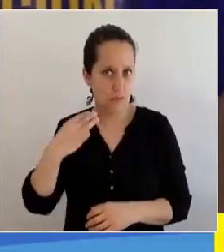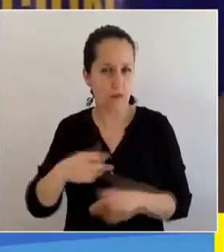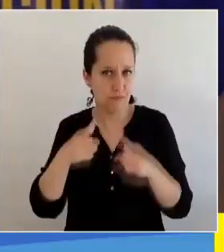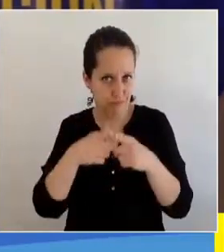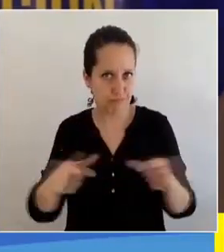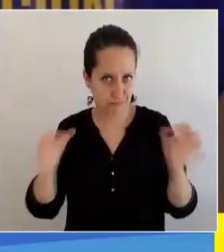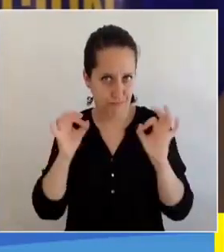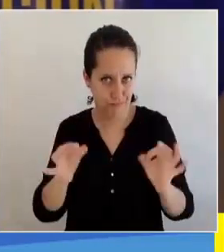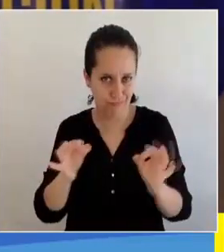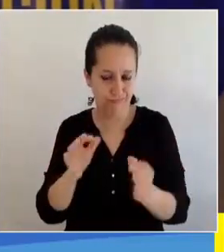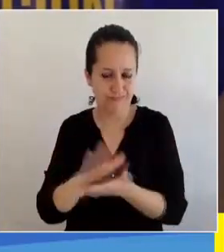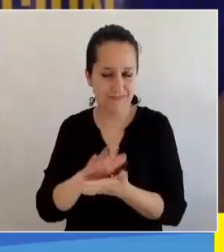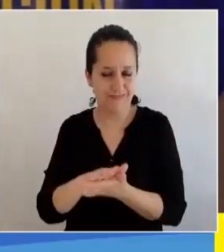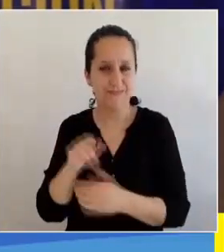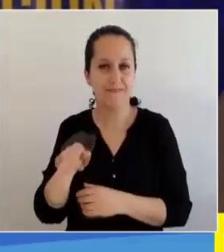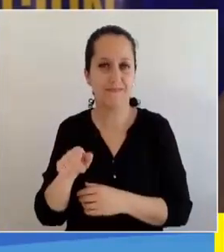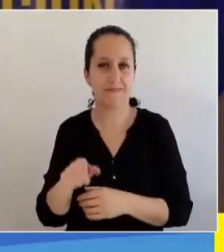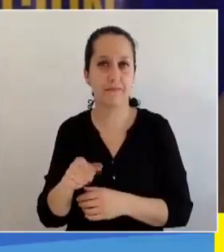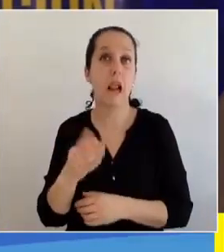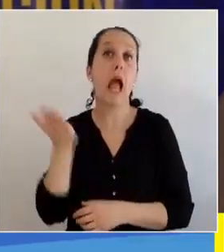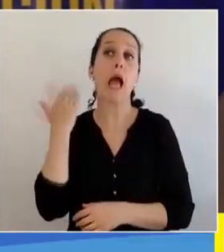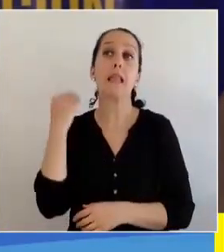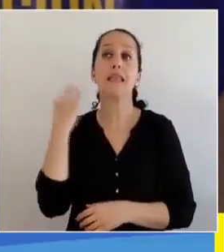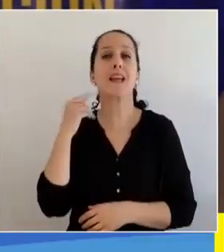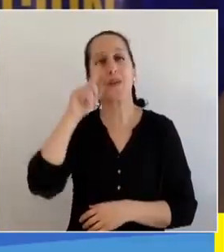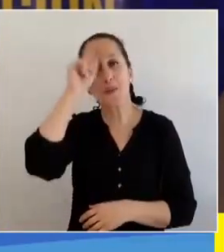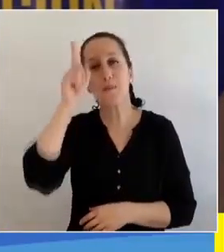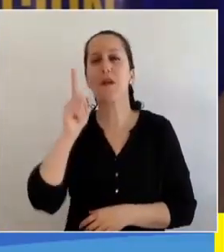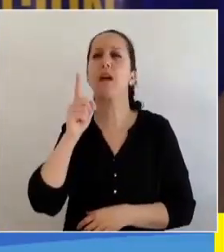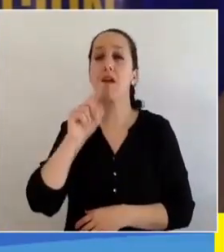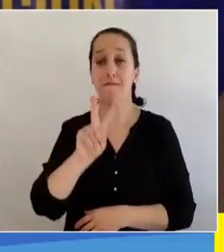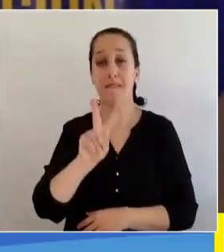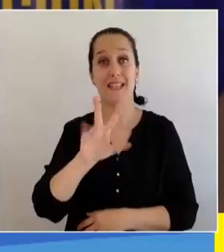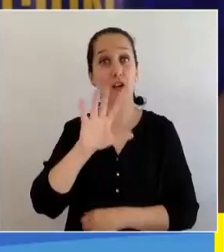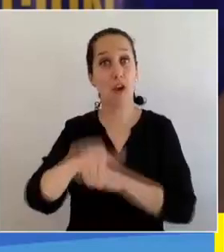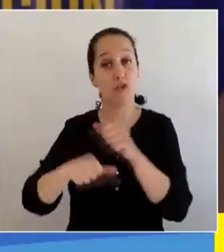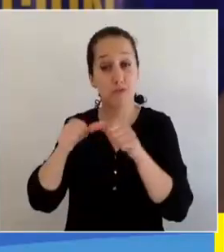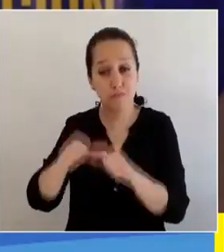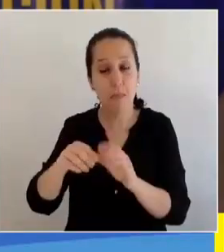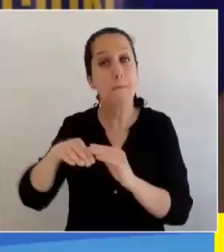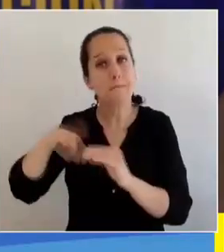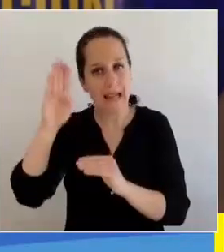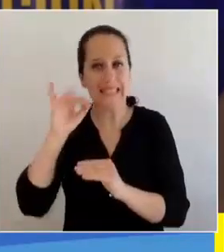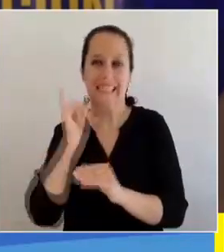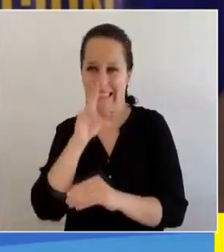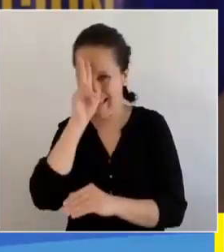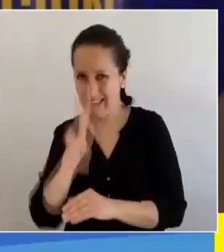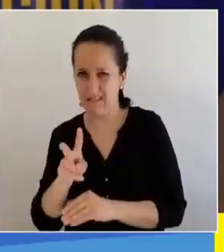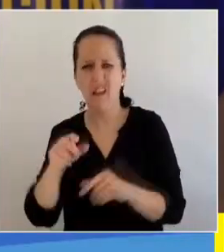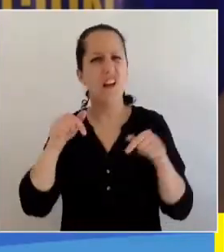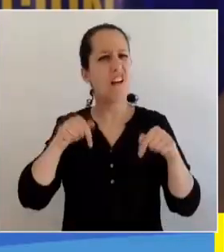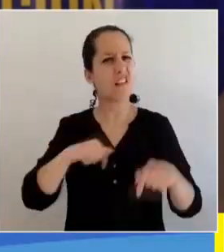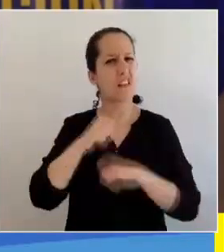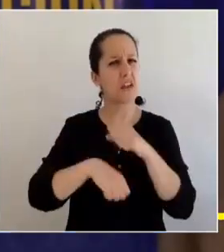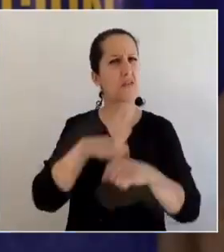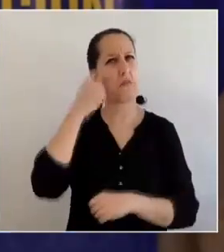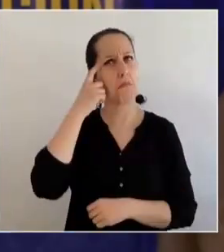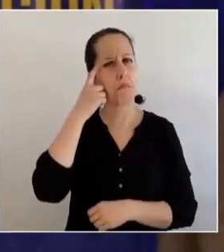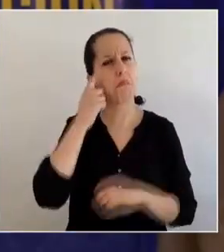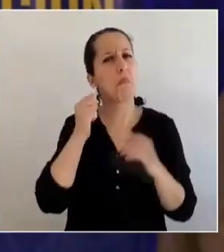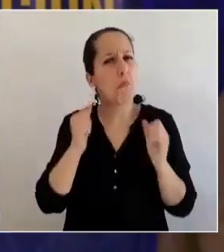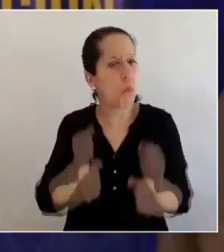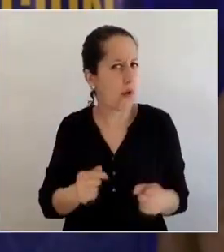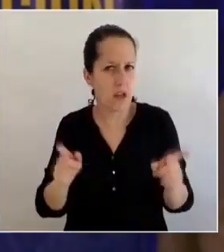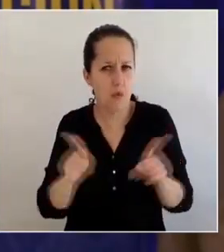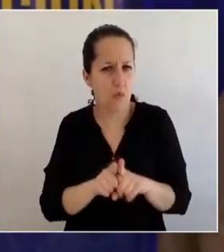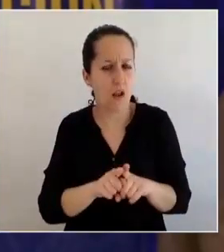municipal, nosotros reconocemos, o sea, SIA, a quienes cumplían de 25 años hacia arriba. Este año ajustamos la